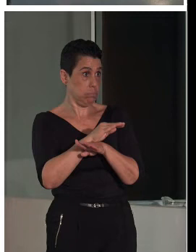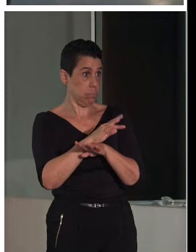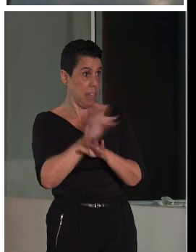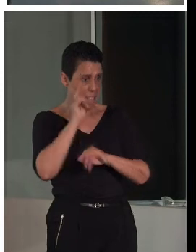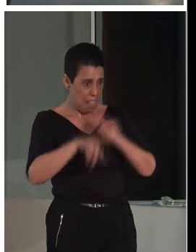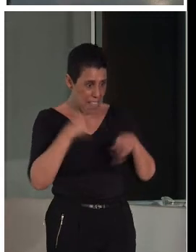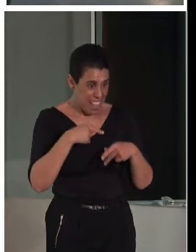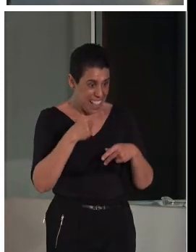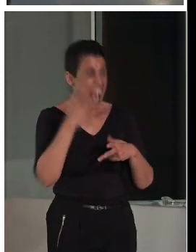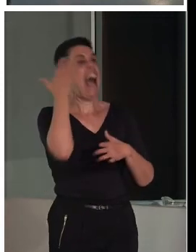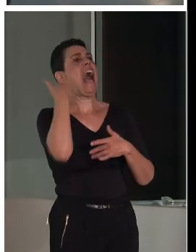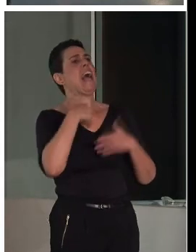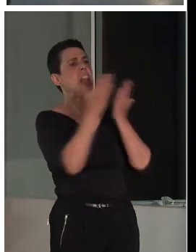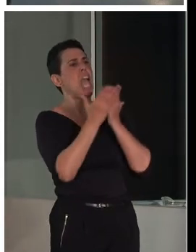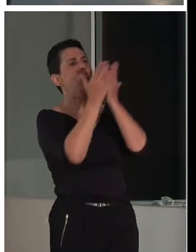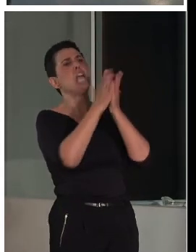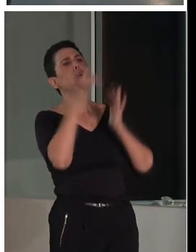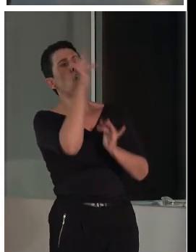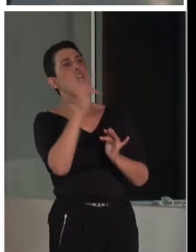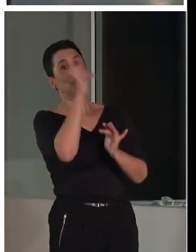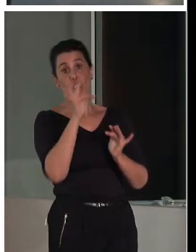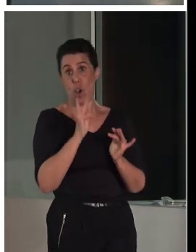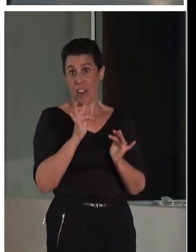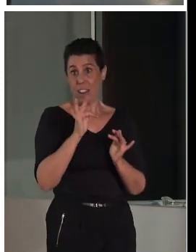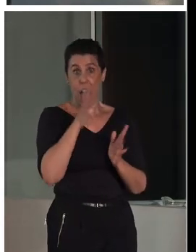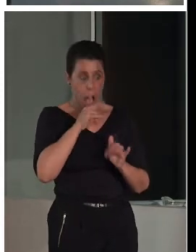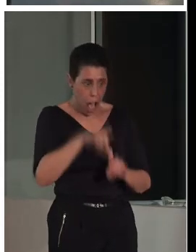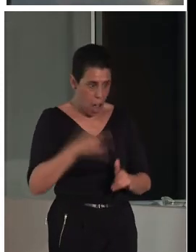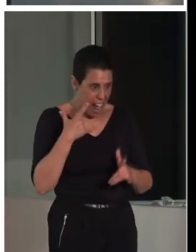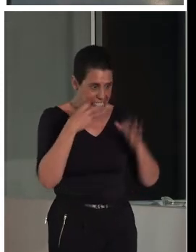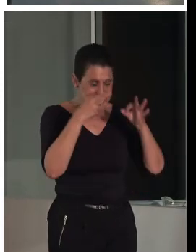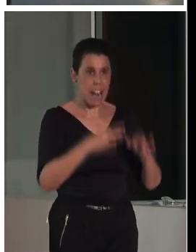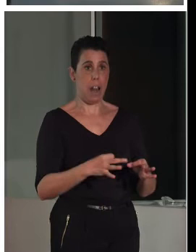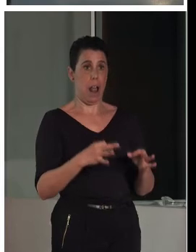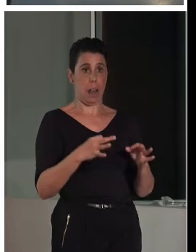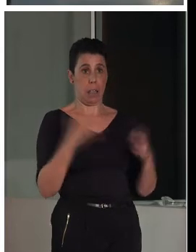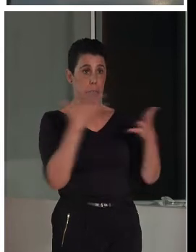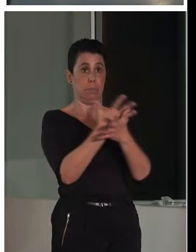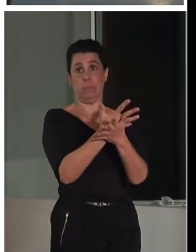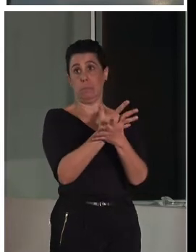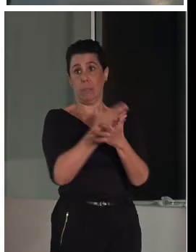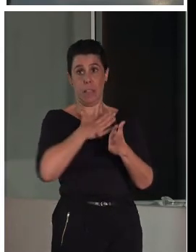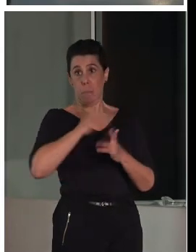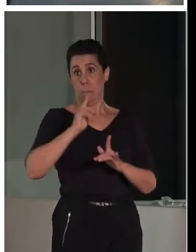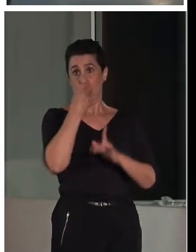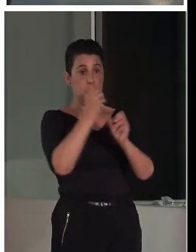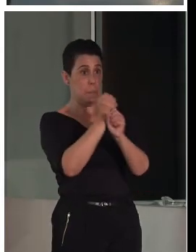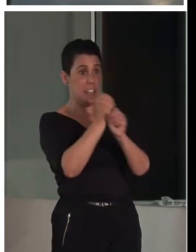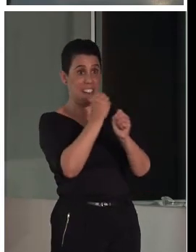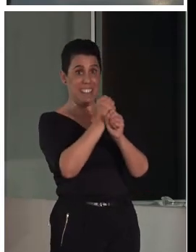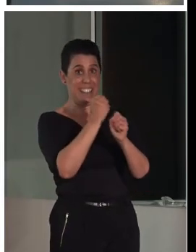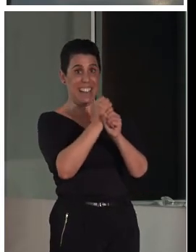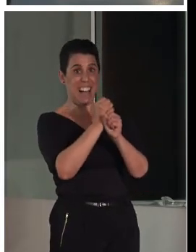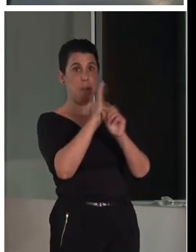ves que tienes que trabajar… Nuestro trabajo… Bueno, os cuento. Mi primer trabajo fue un